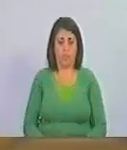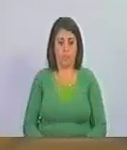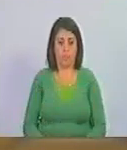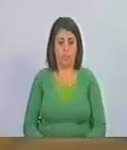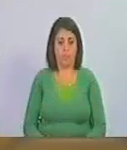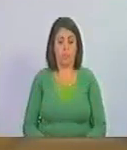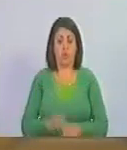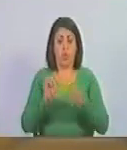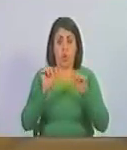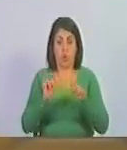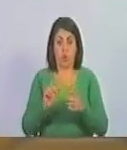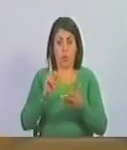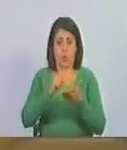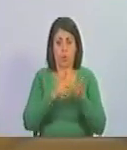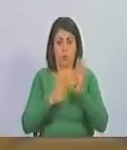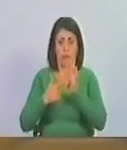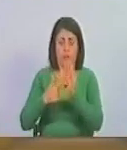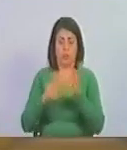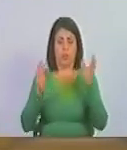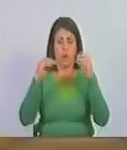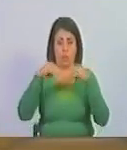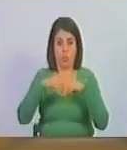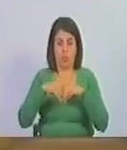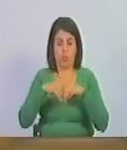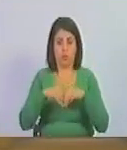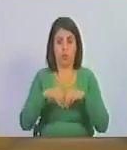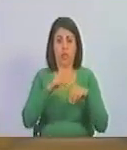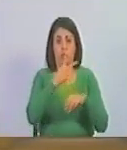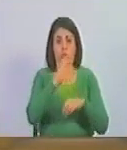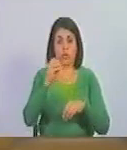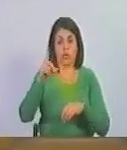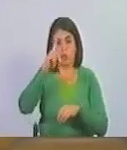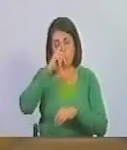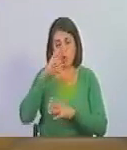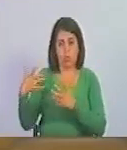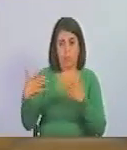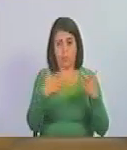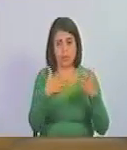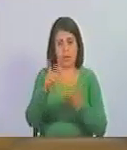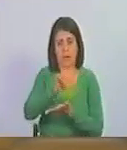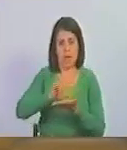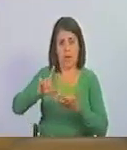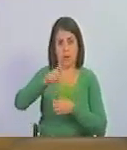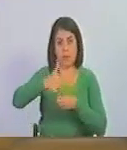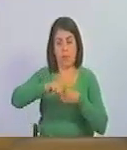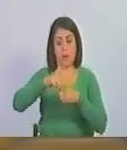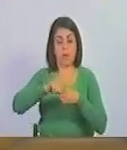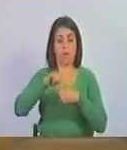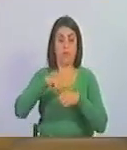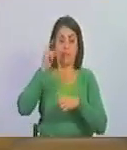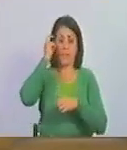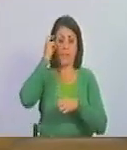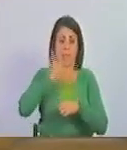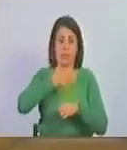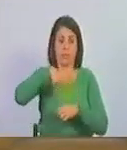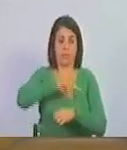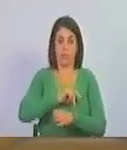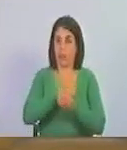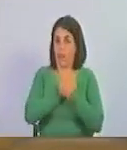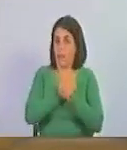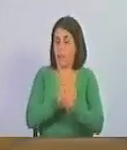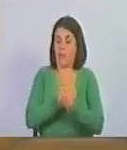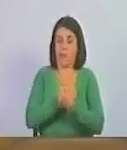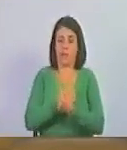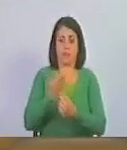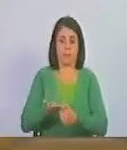estar hoy presentando el acuerdo del bicentenario de la batalla naval del lago de Maracaibo y día de nuestra amada y